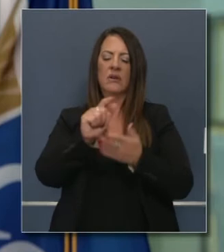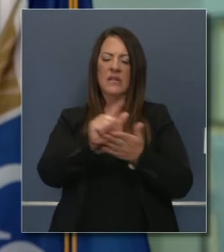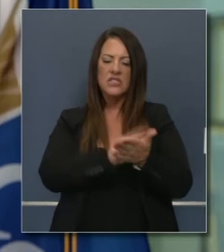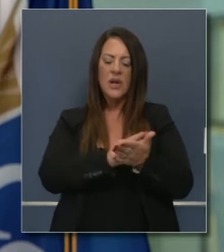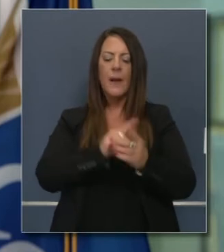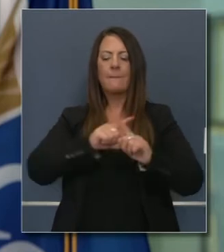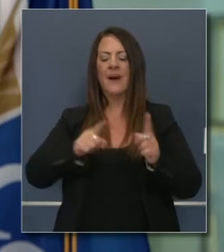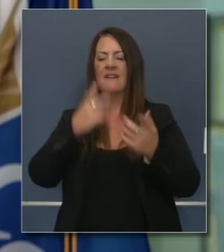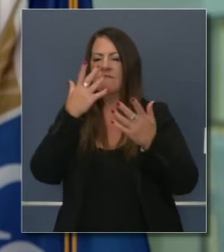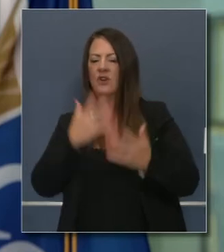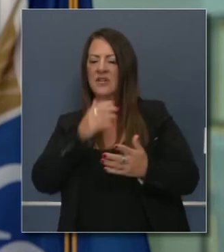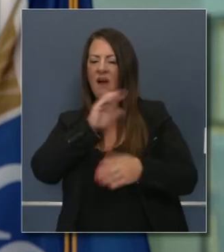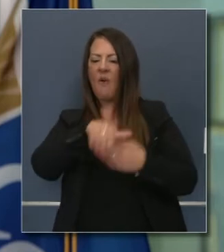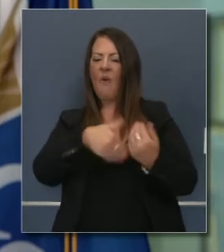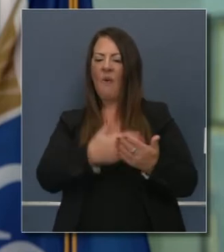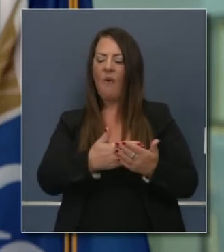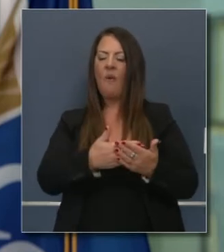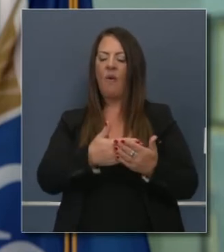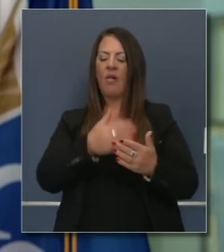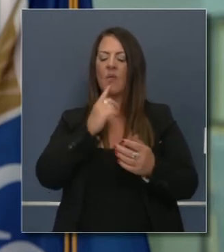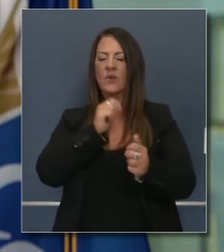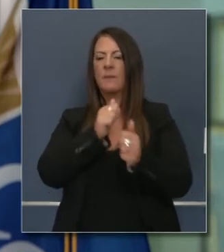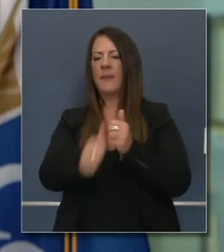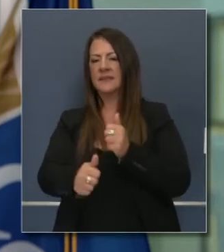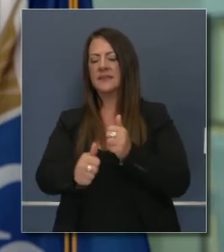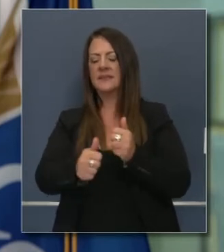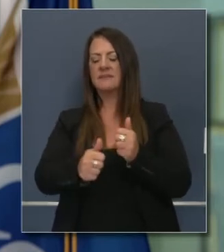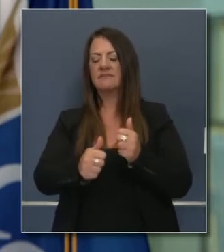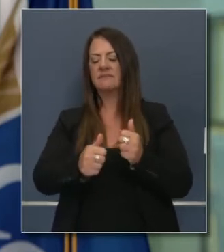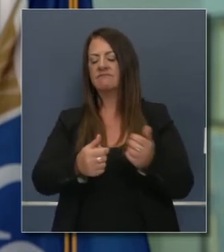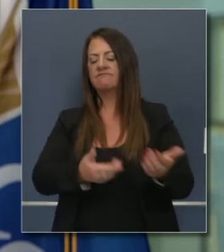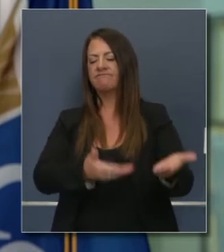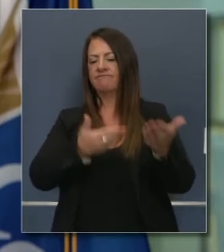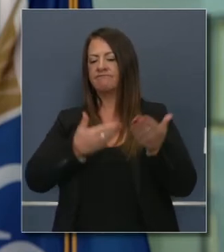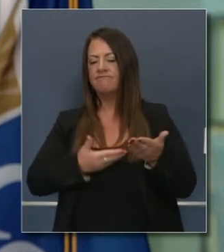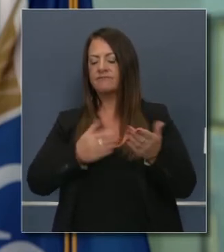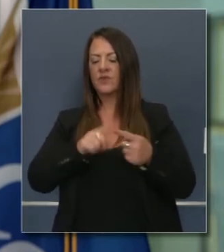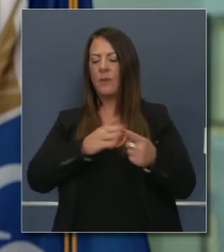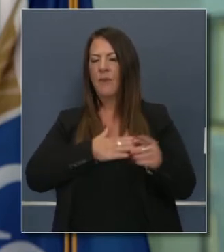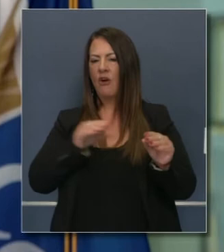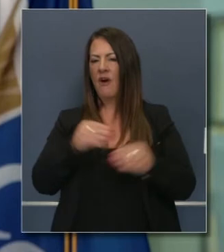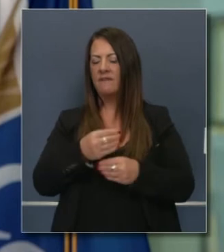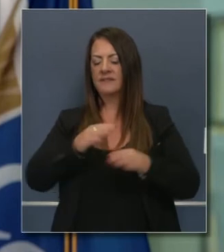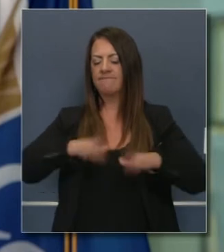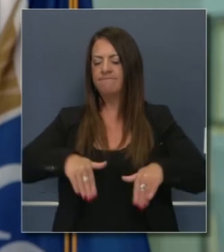tenemos mucha suerte de saber que están acercándose a mi escritorio para ser firmadas.